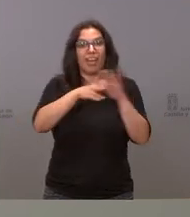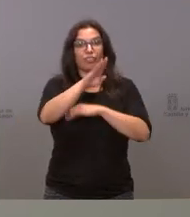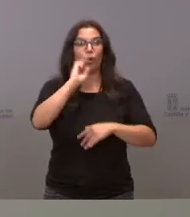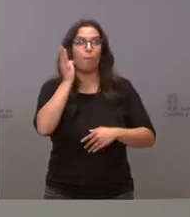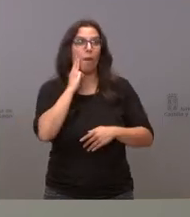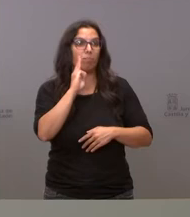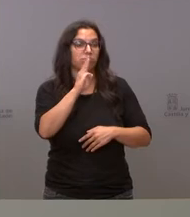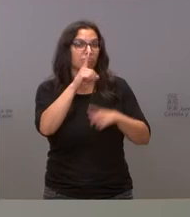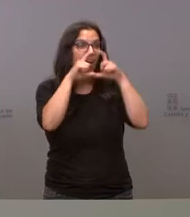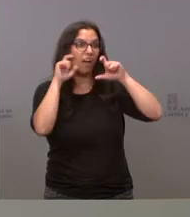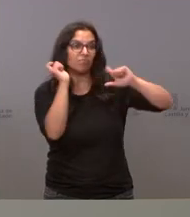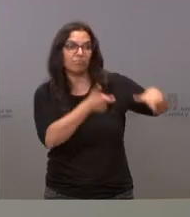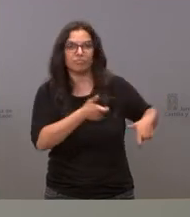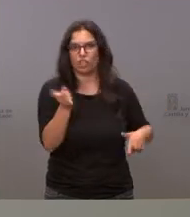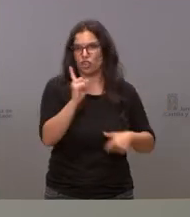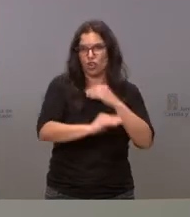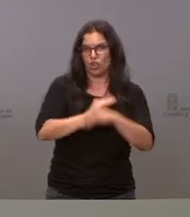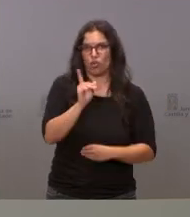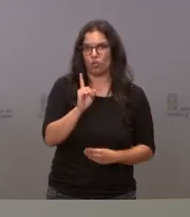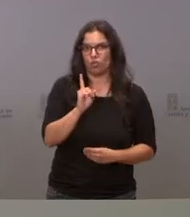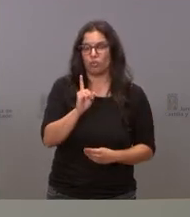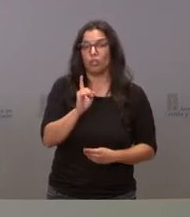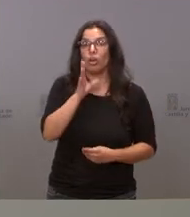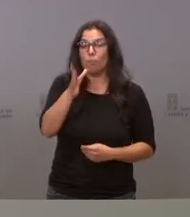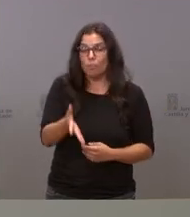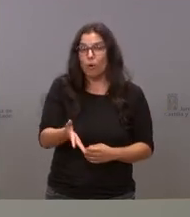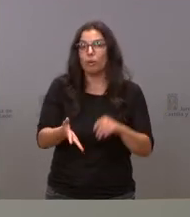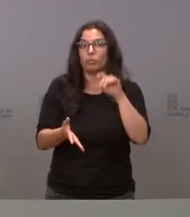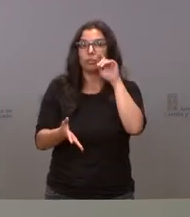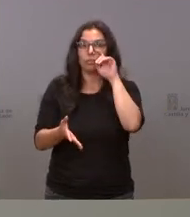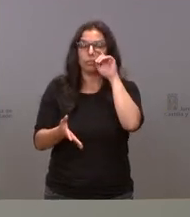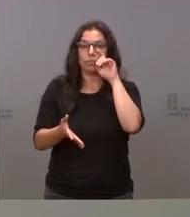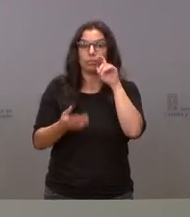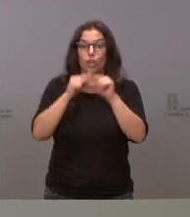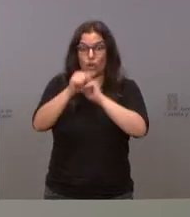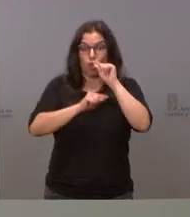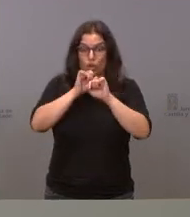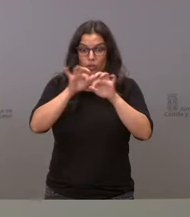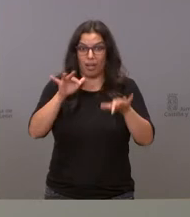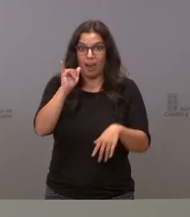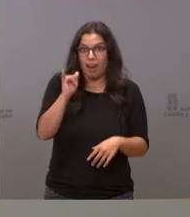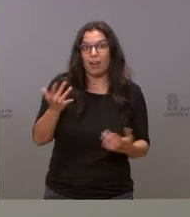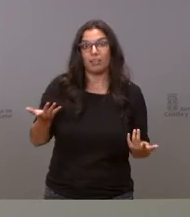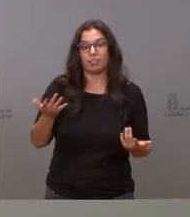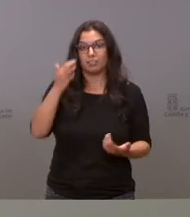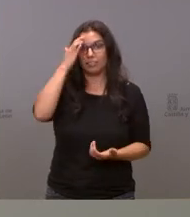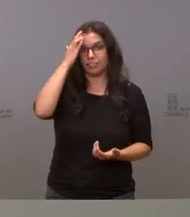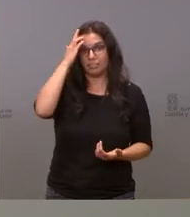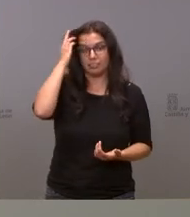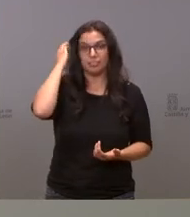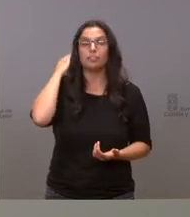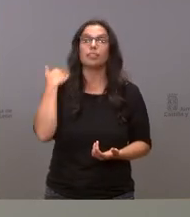eso no se debe hacer no se debe hacer pues porque es evidente que los contagios están ahí y es evidente que